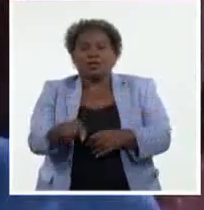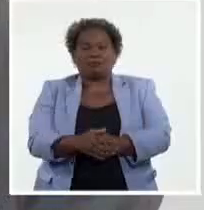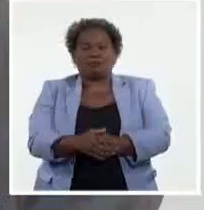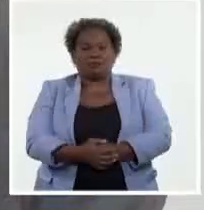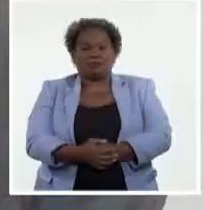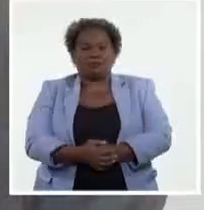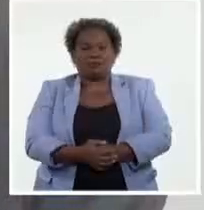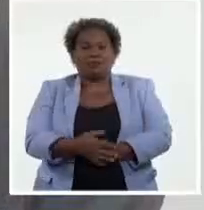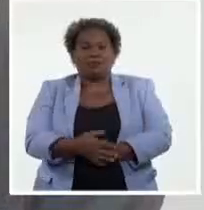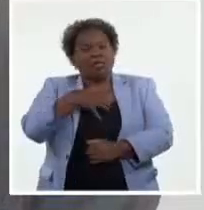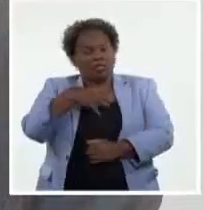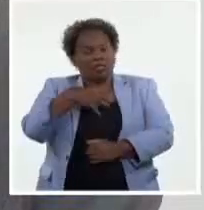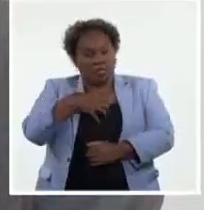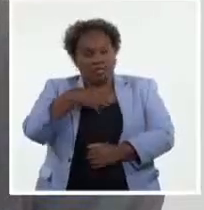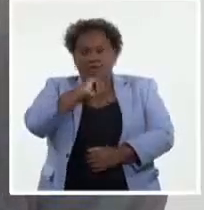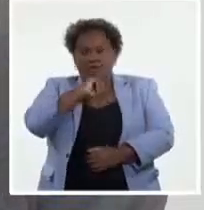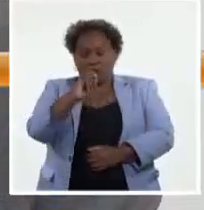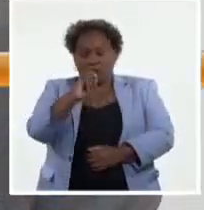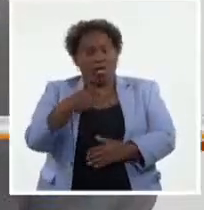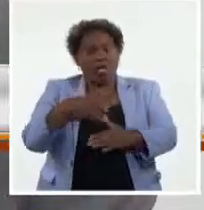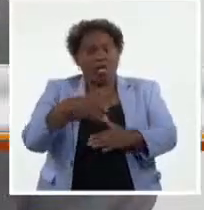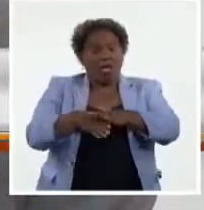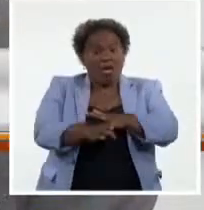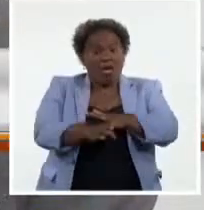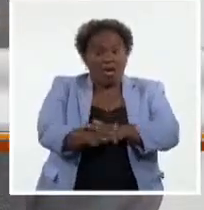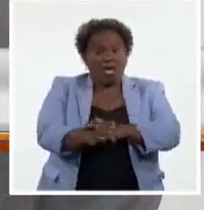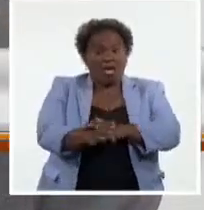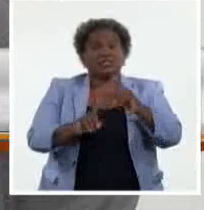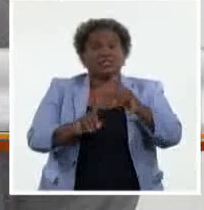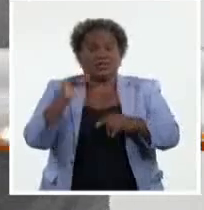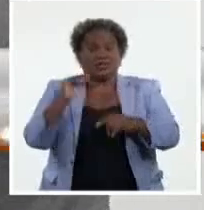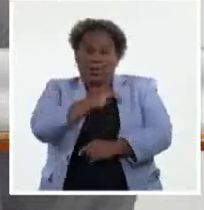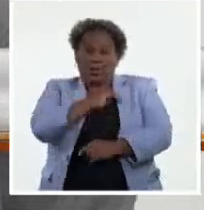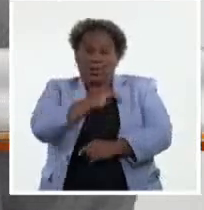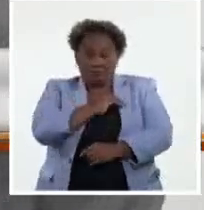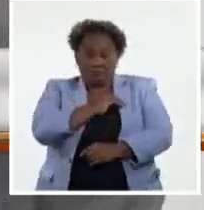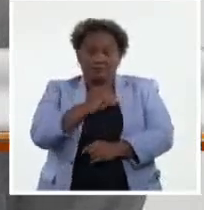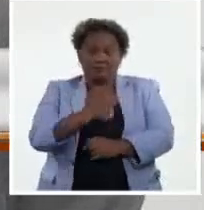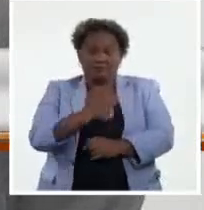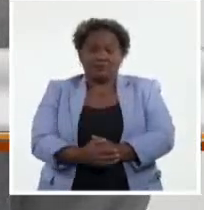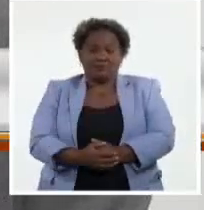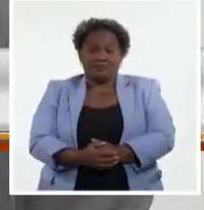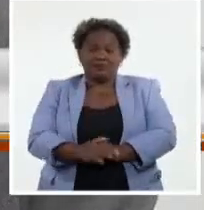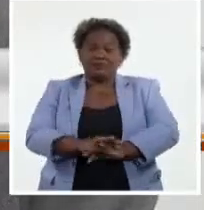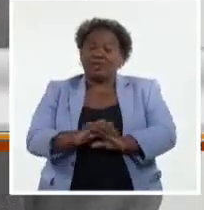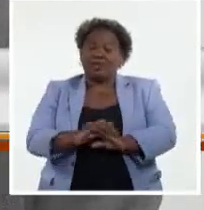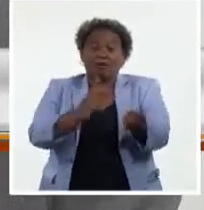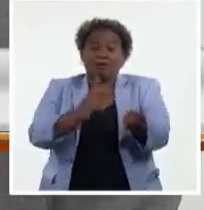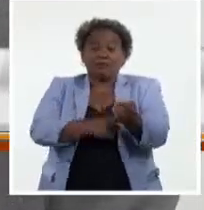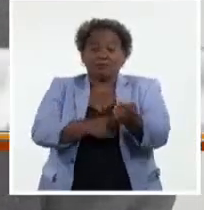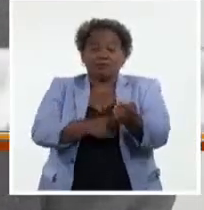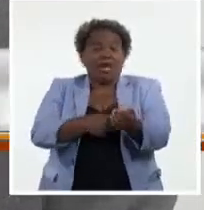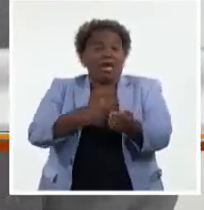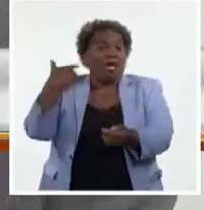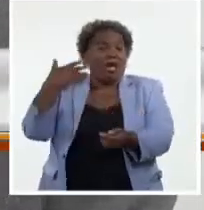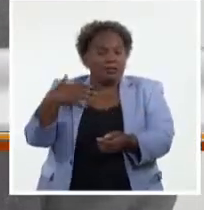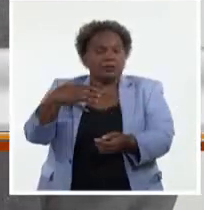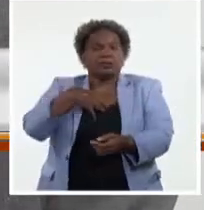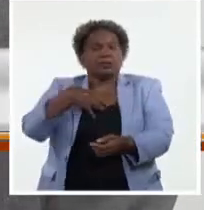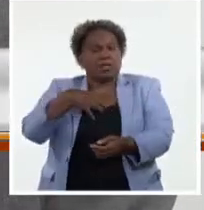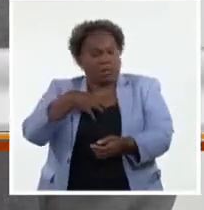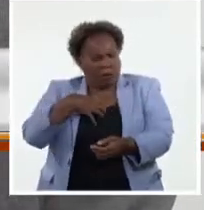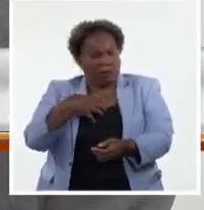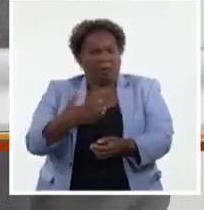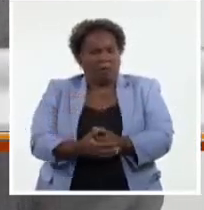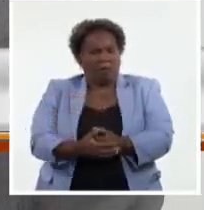Hemos tenido dificultades para acceder a un grupo de tecnologías que ya habitualmente crecíamos con determinados volúmenes con